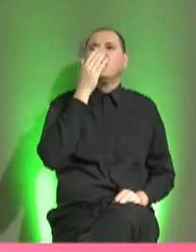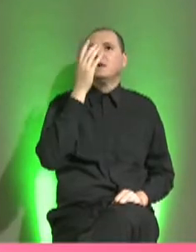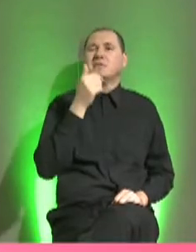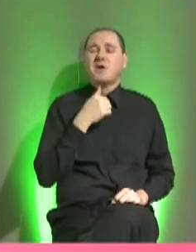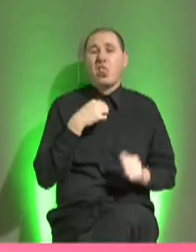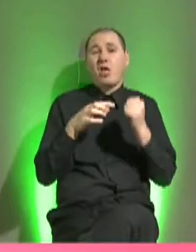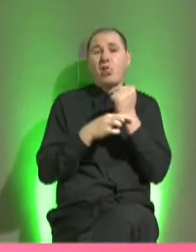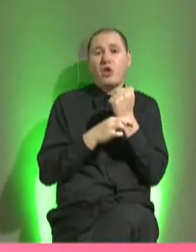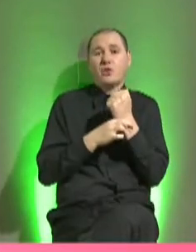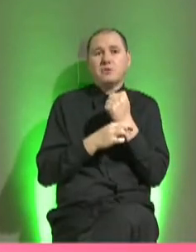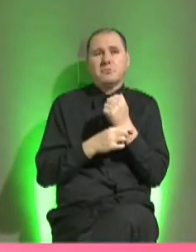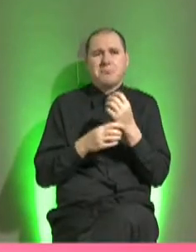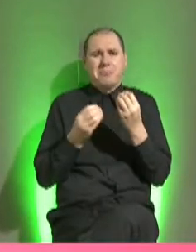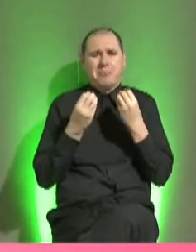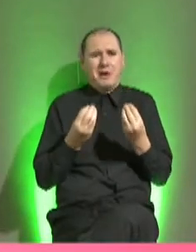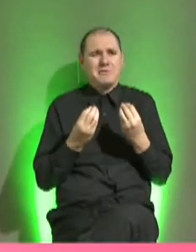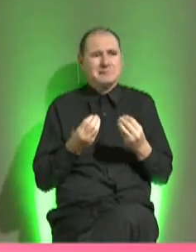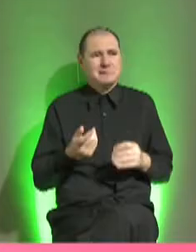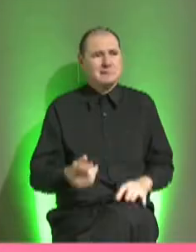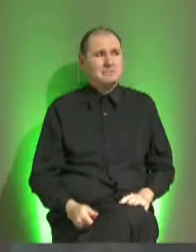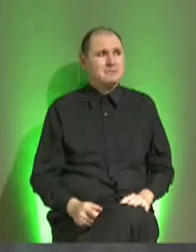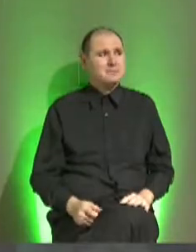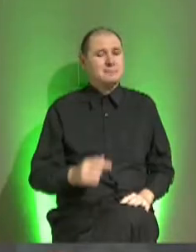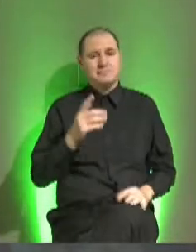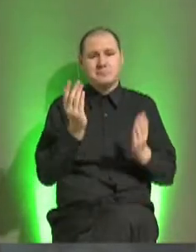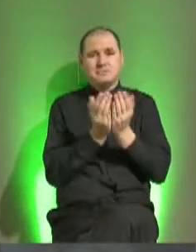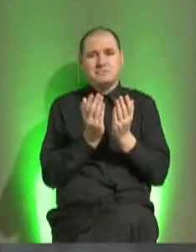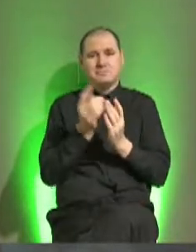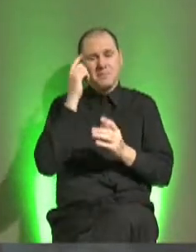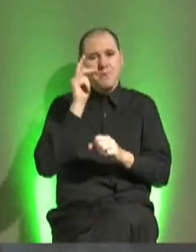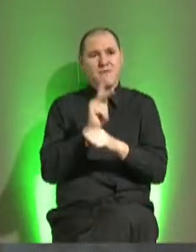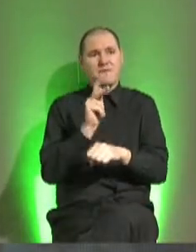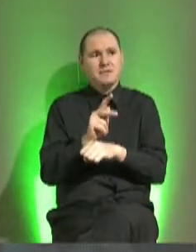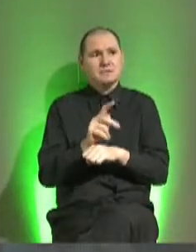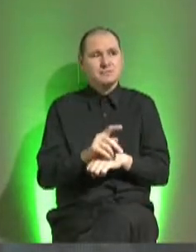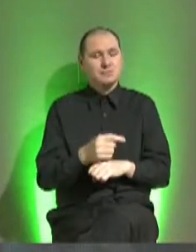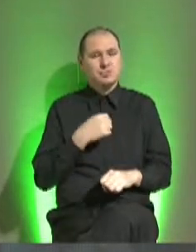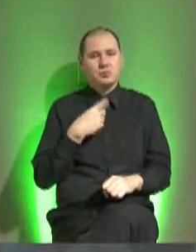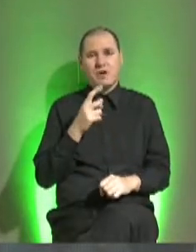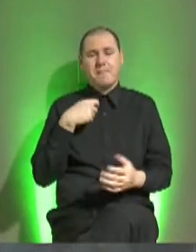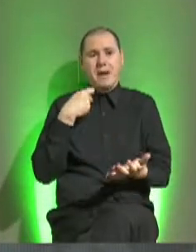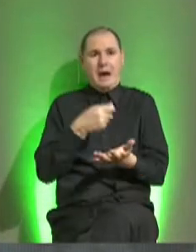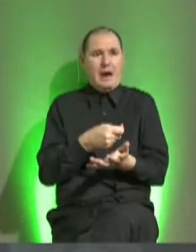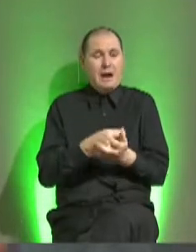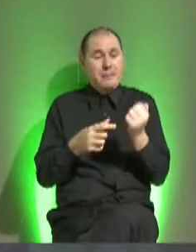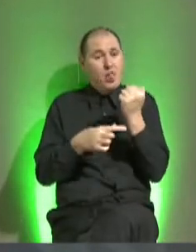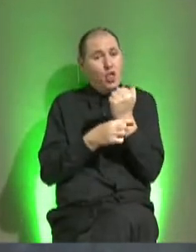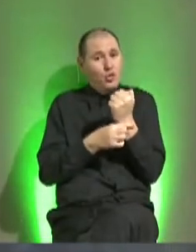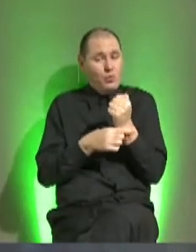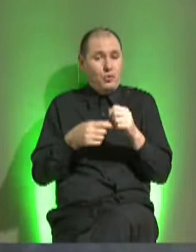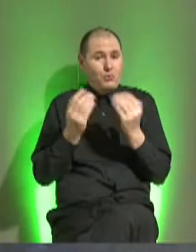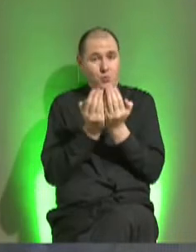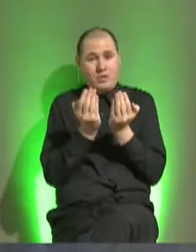doctor, le decía a mamá, ¿para qué Pico Néstor me decía mamá? Porque Pico no estudia para ser profesor, pero nosotros no vamos a tener para pagar, porque medicina es caro.